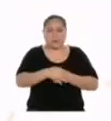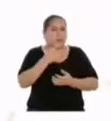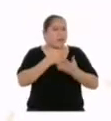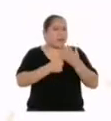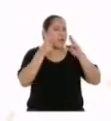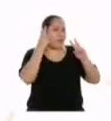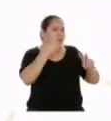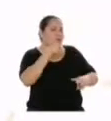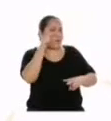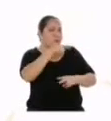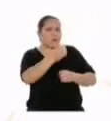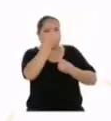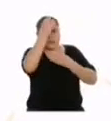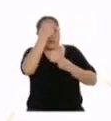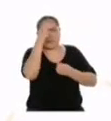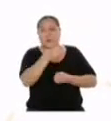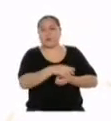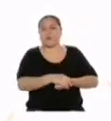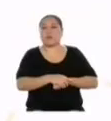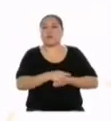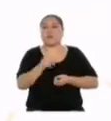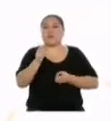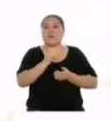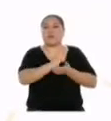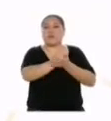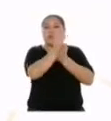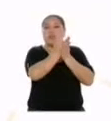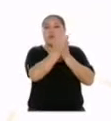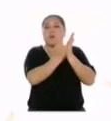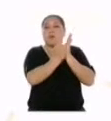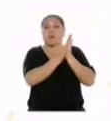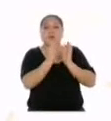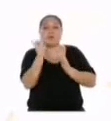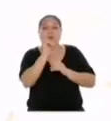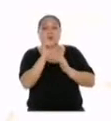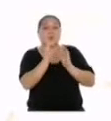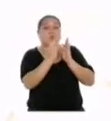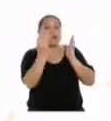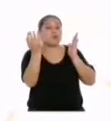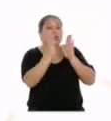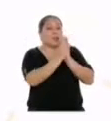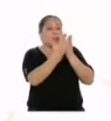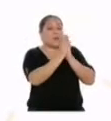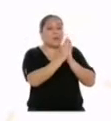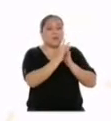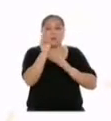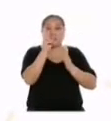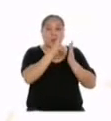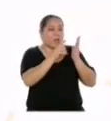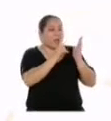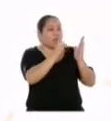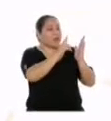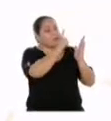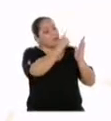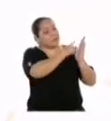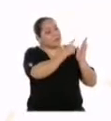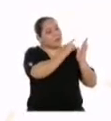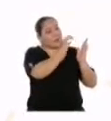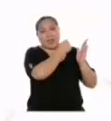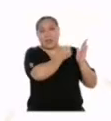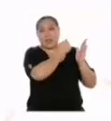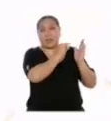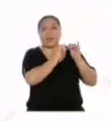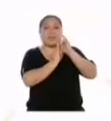partir de la información que tenemos? Los gráficos, como los libros, se leen de izquierda a derecha. Así, podemos empezar